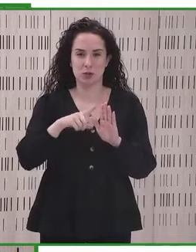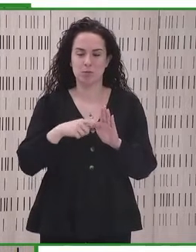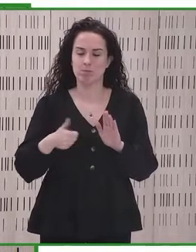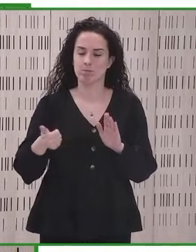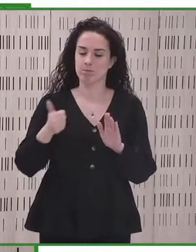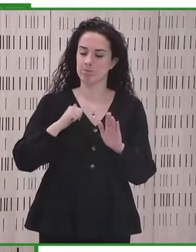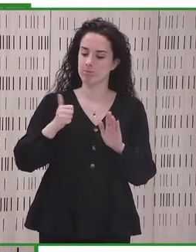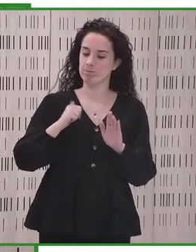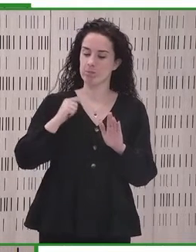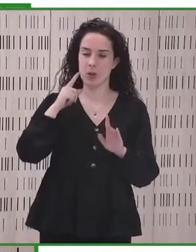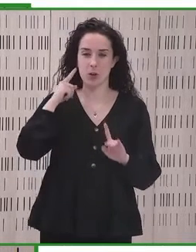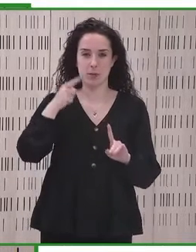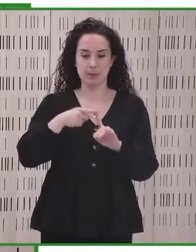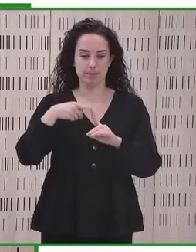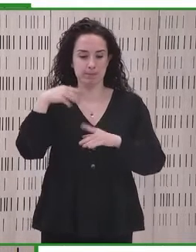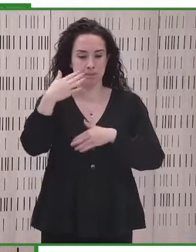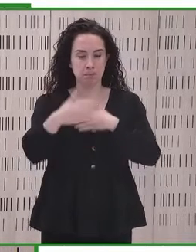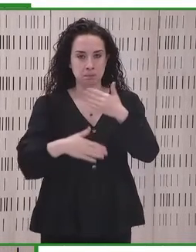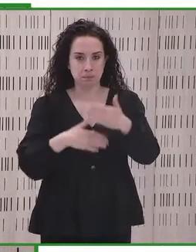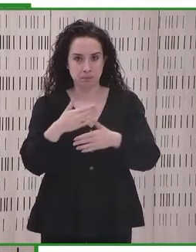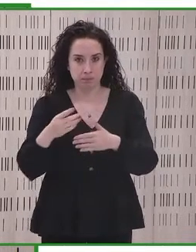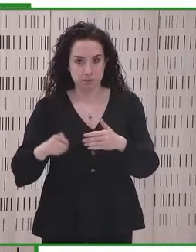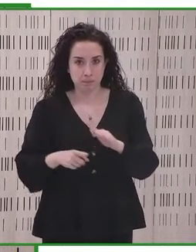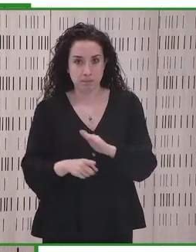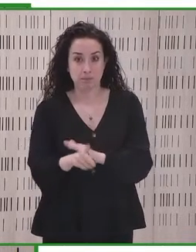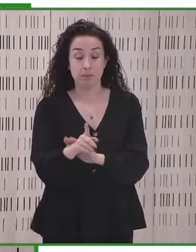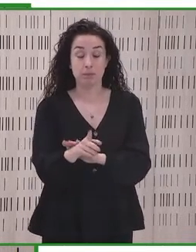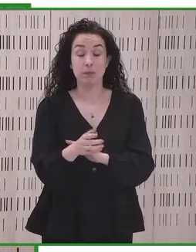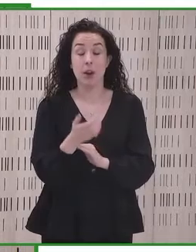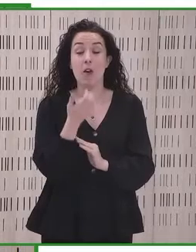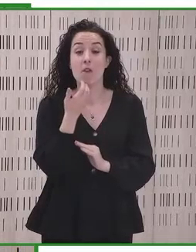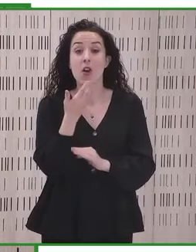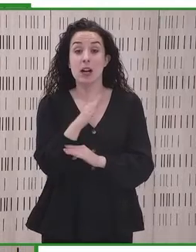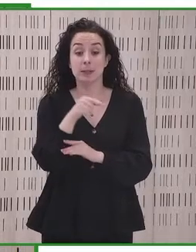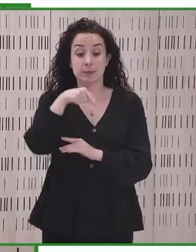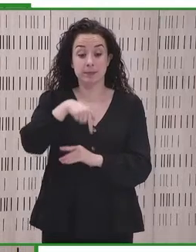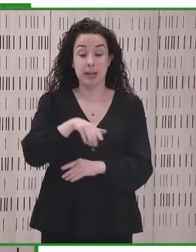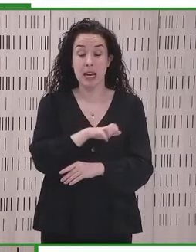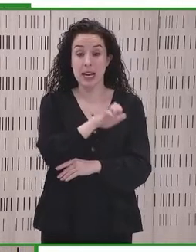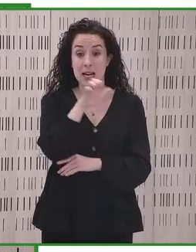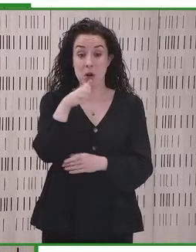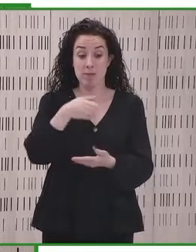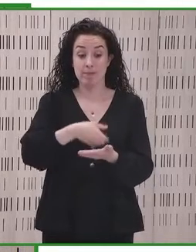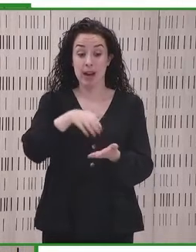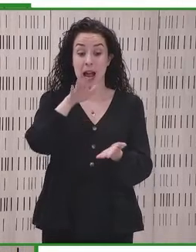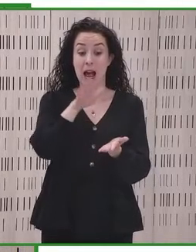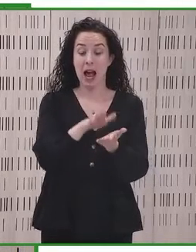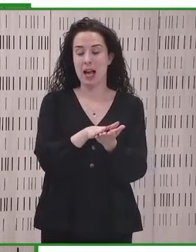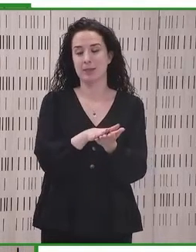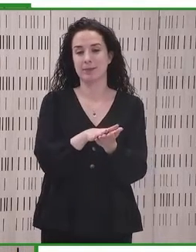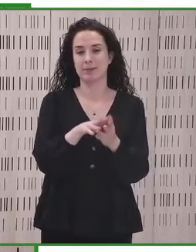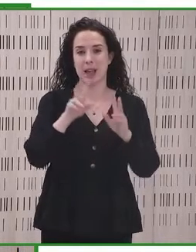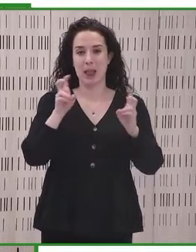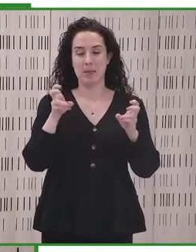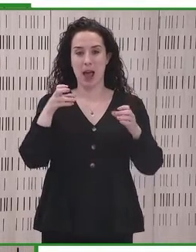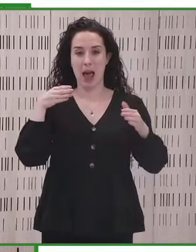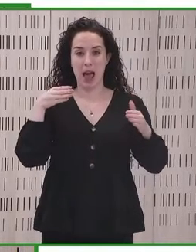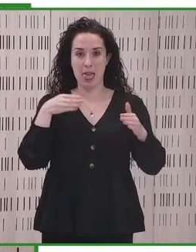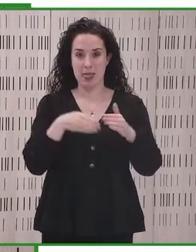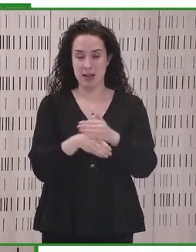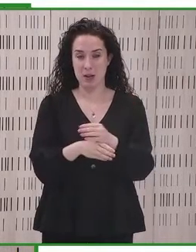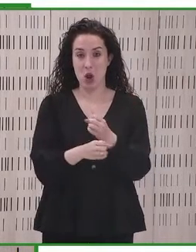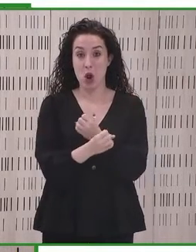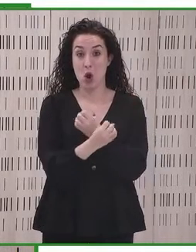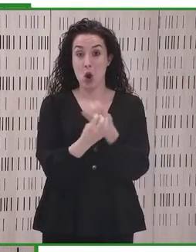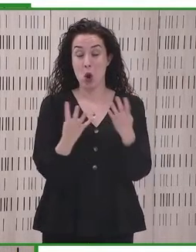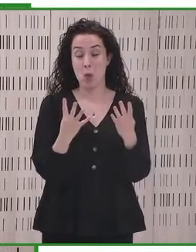todo lo que se pueda. Por ejemplo, en Europa, el Acta contempla la accesibilidad del número europeo